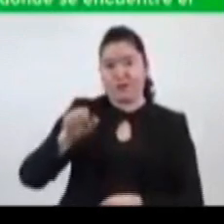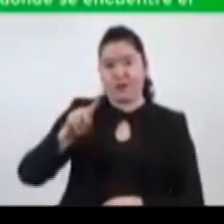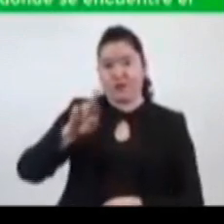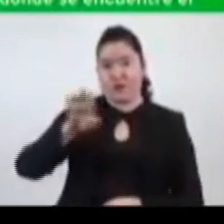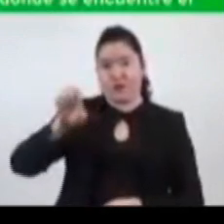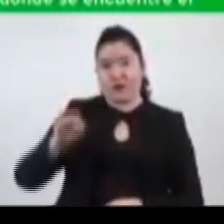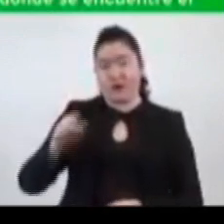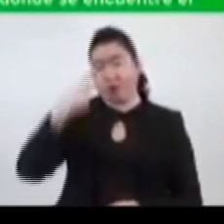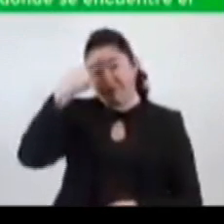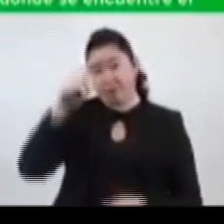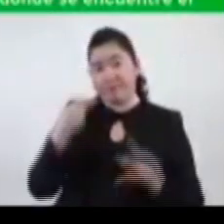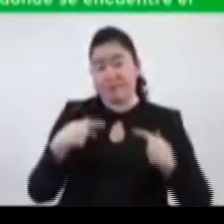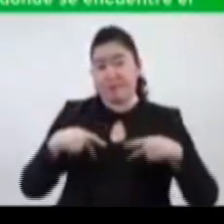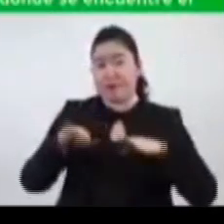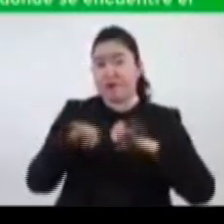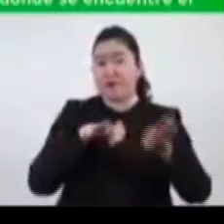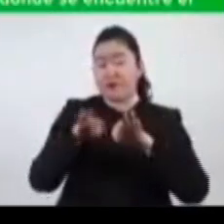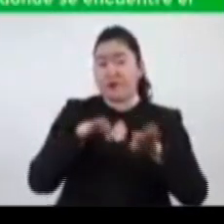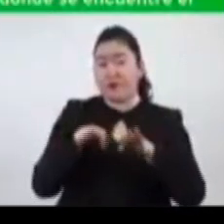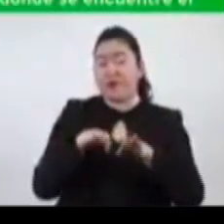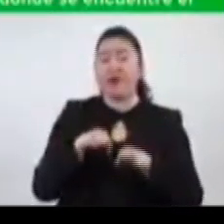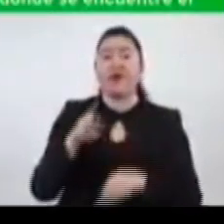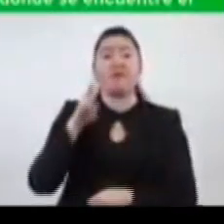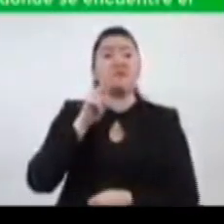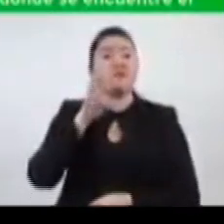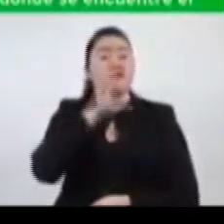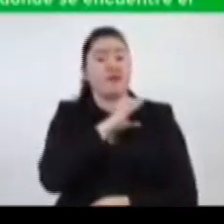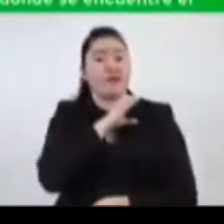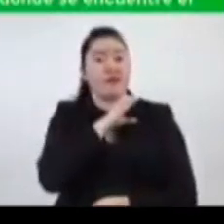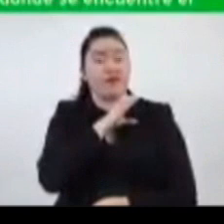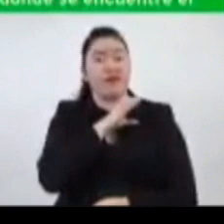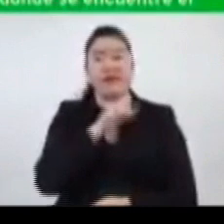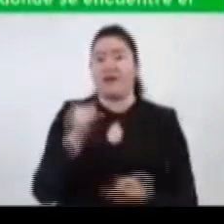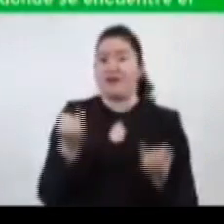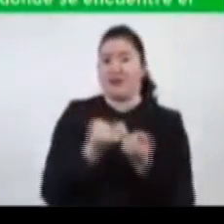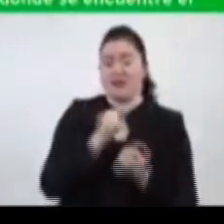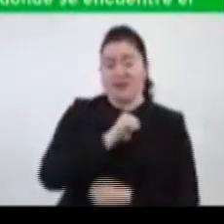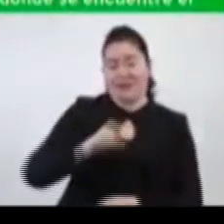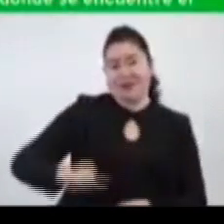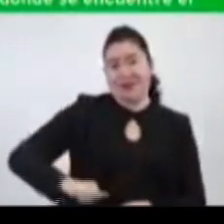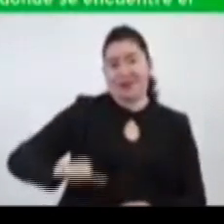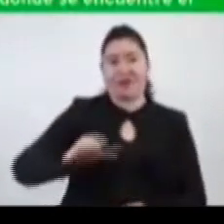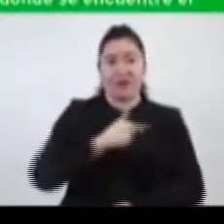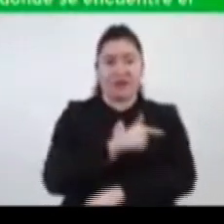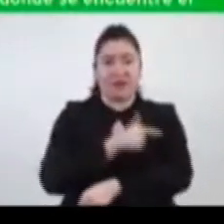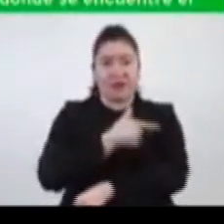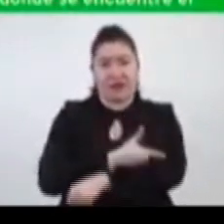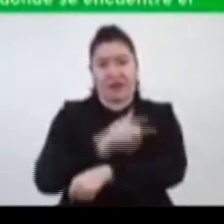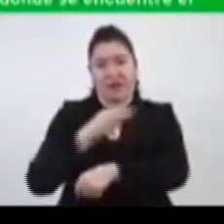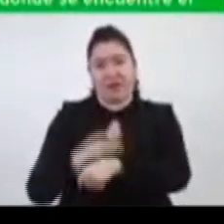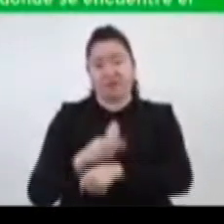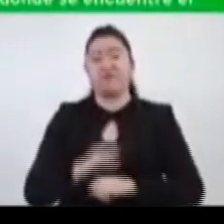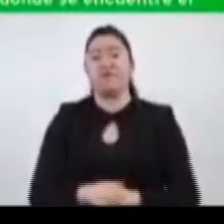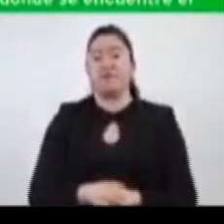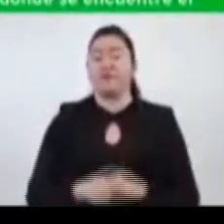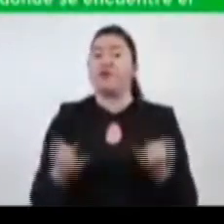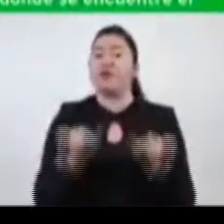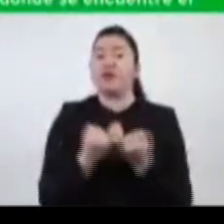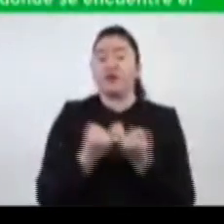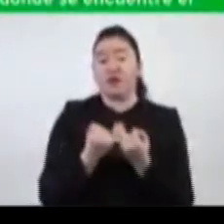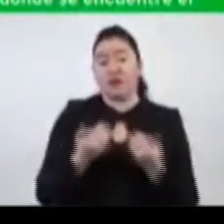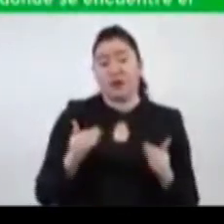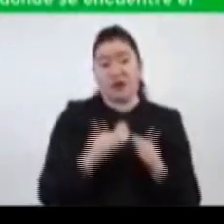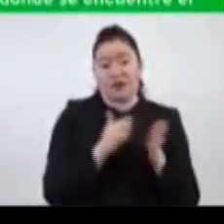Politécnico Nacional, para quienes laboran en las escuelas de Venustiano Carranza y la Alcaldía Gustavo Amadero. Y la Unidad